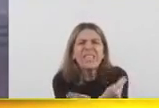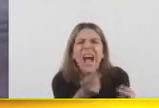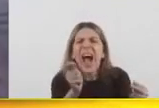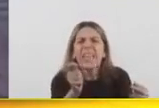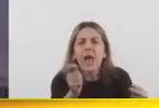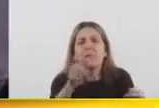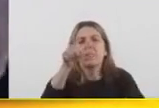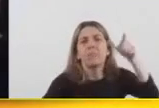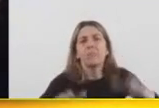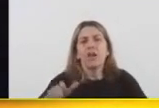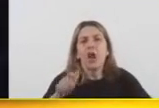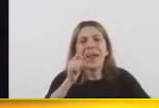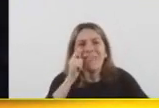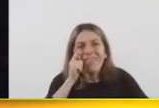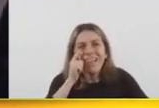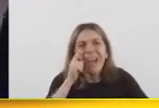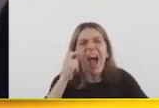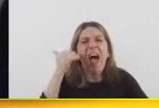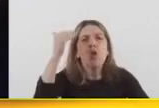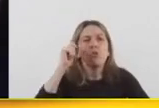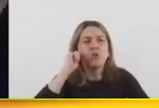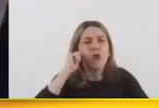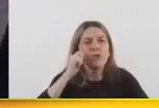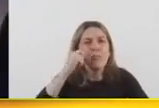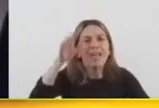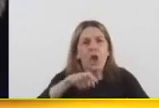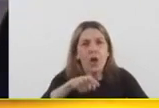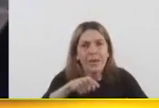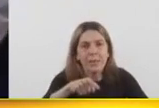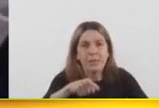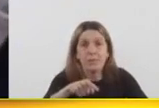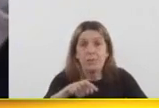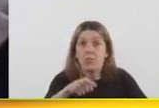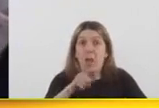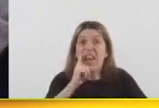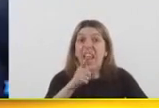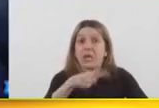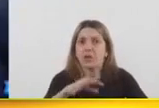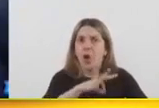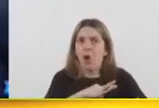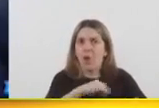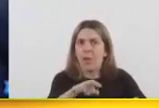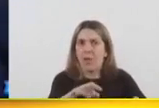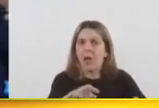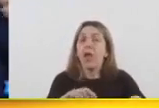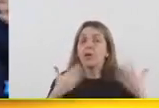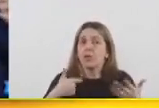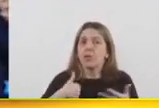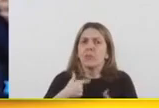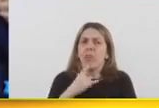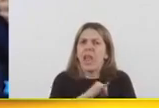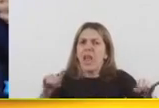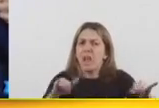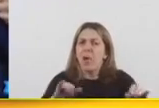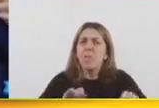porque eran los que estaban en riesgo. Y a toda la sociedad le dijimos, vamos a vacunar primero a los que más riesgo corren.